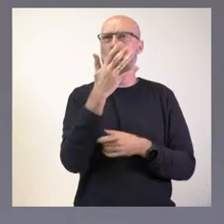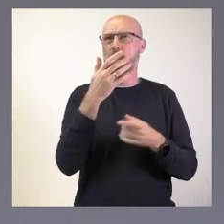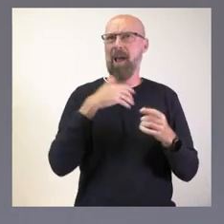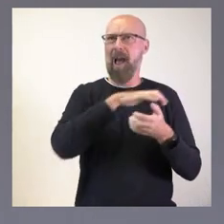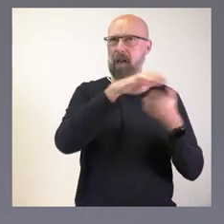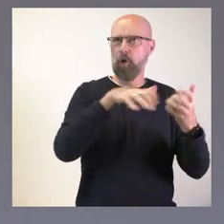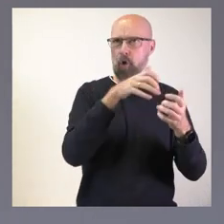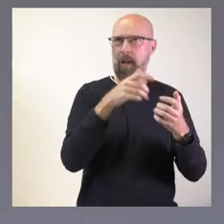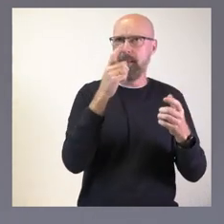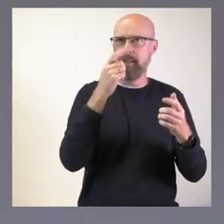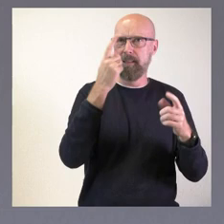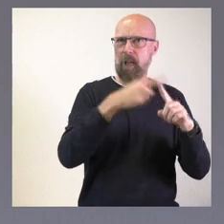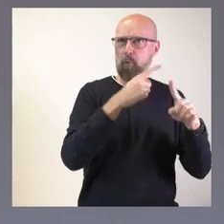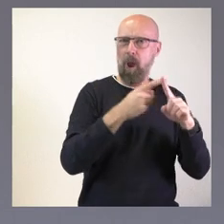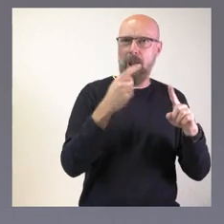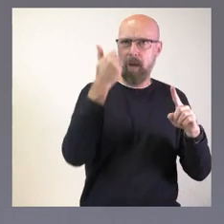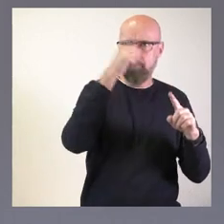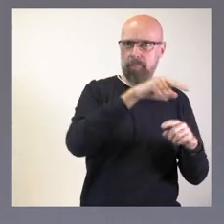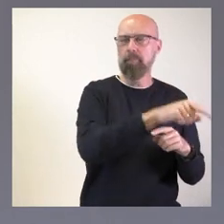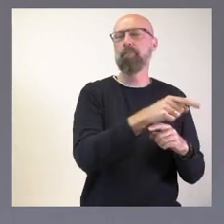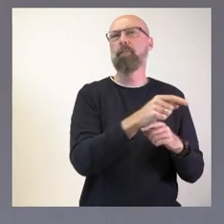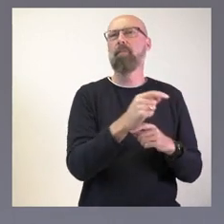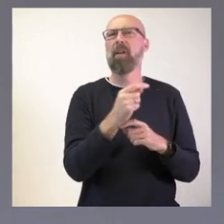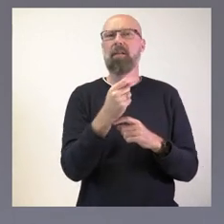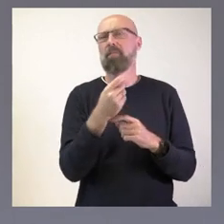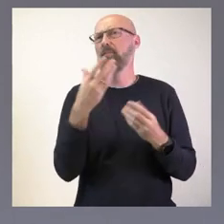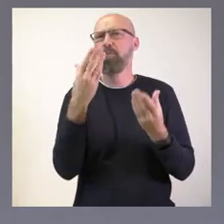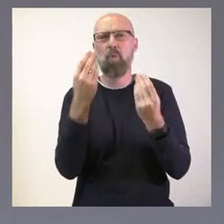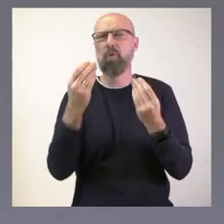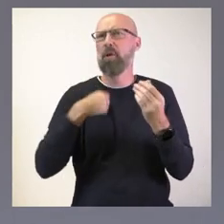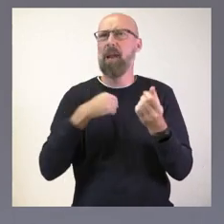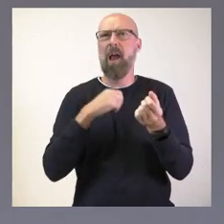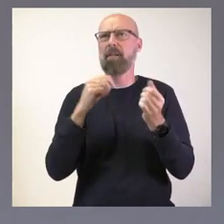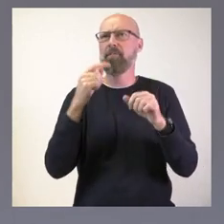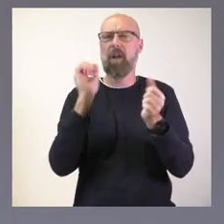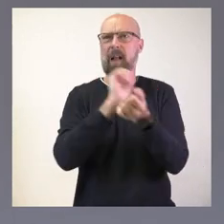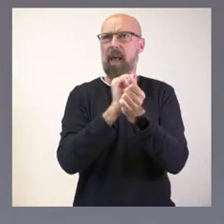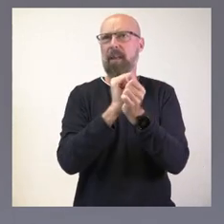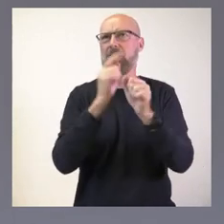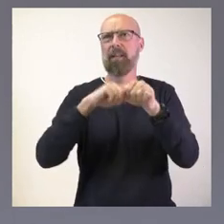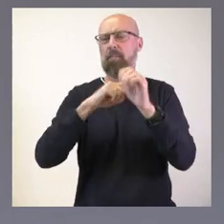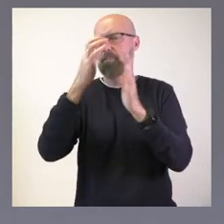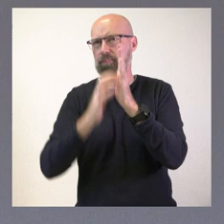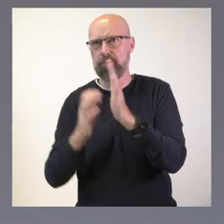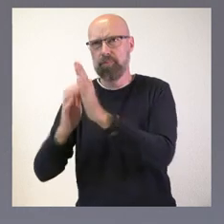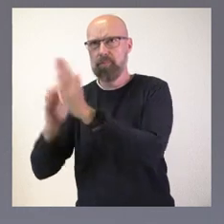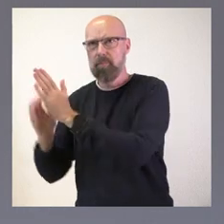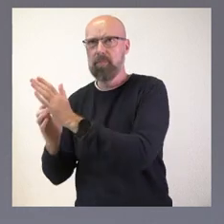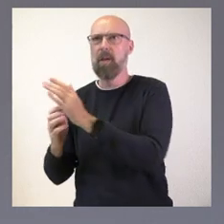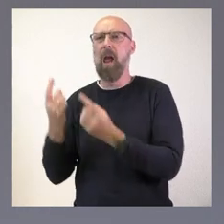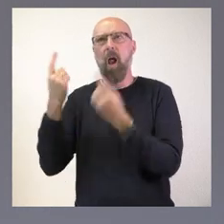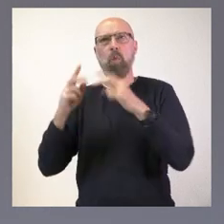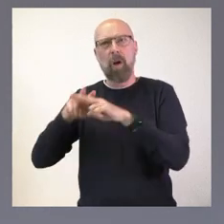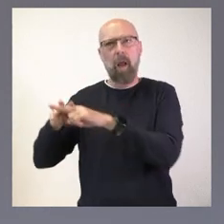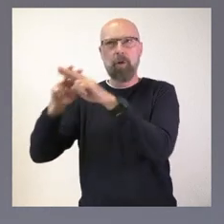Hay doce que han visto reducidas sus condenas. Hay cientos de recursos de revisión pendientes de resolución y lo que estamos viendo es una